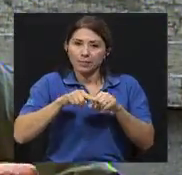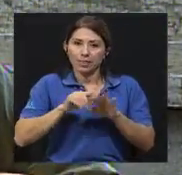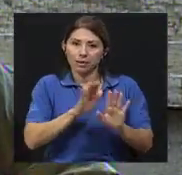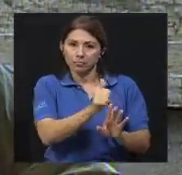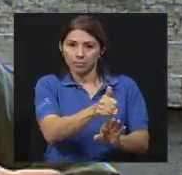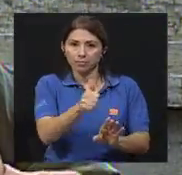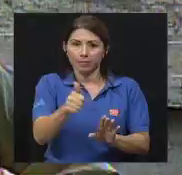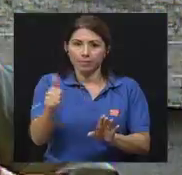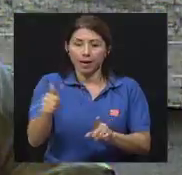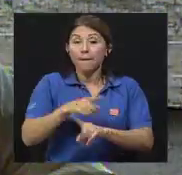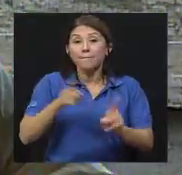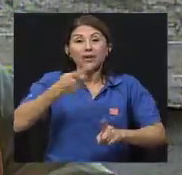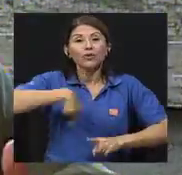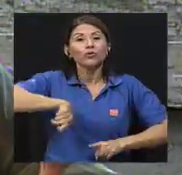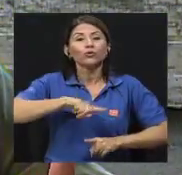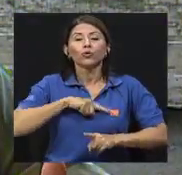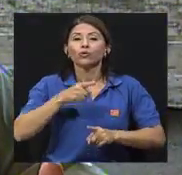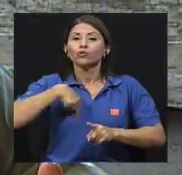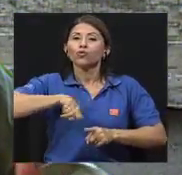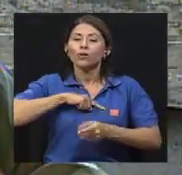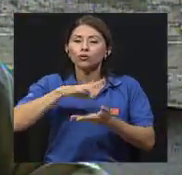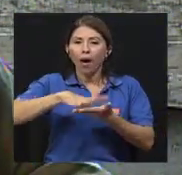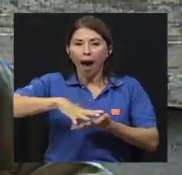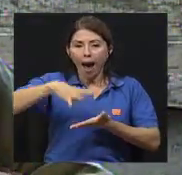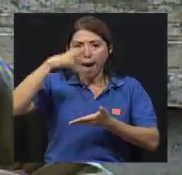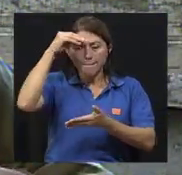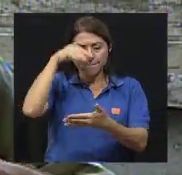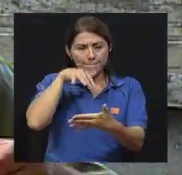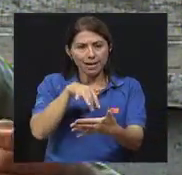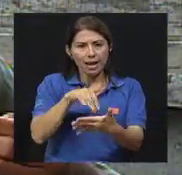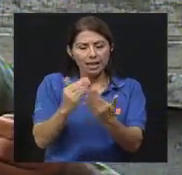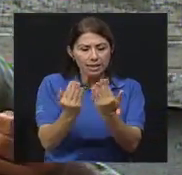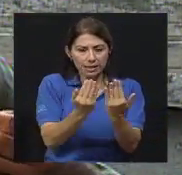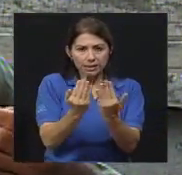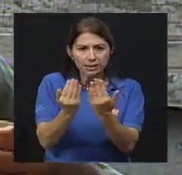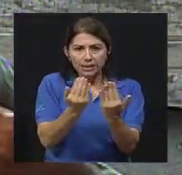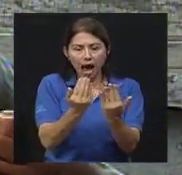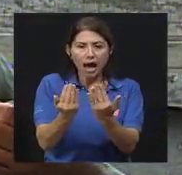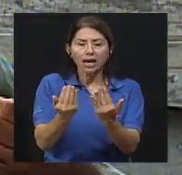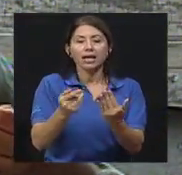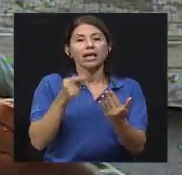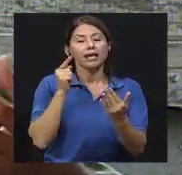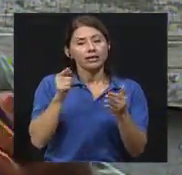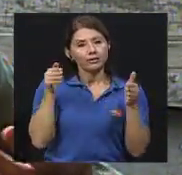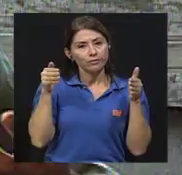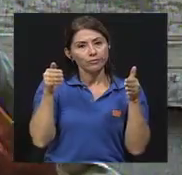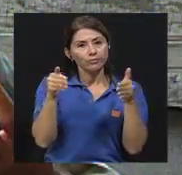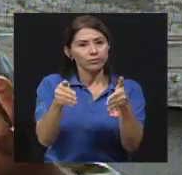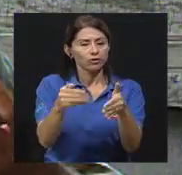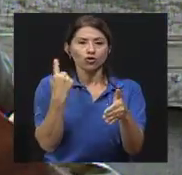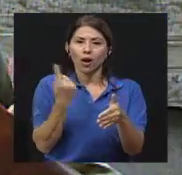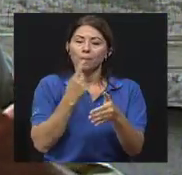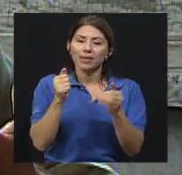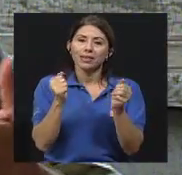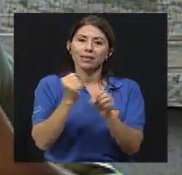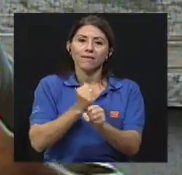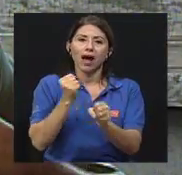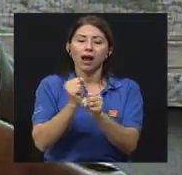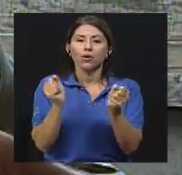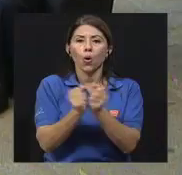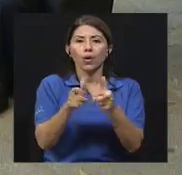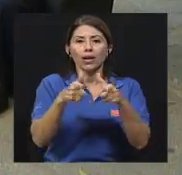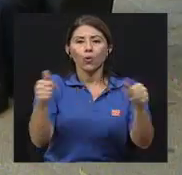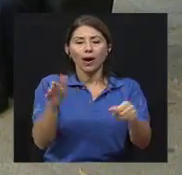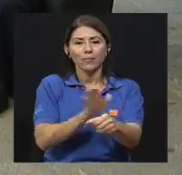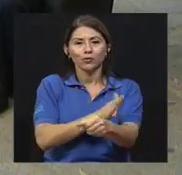pero desde nuestra perspectiva, nuestra formación, nos facilita el poder trabajar solamente desde el lenguaje musical.